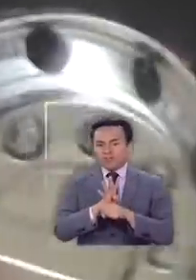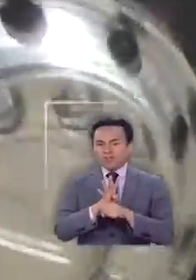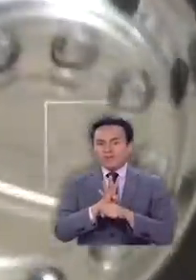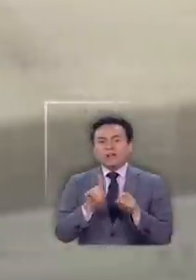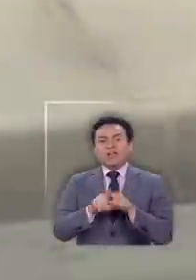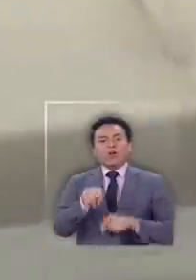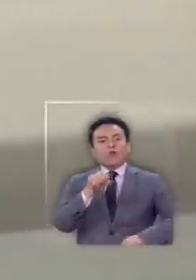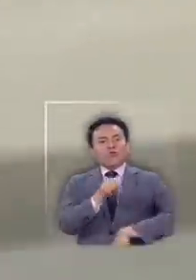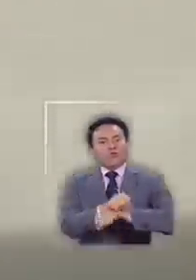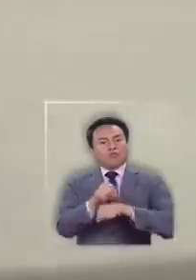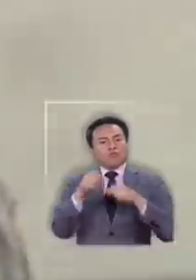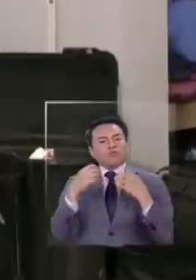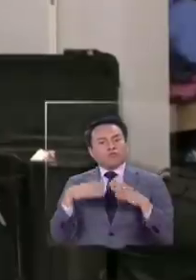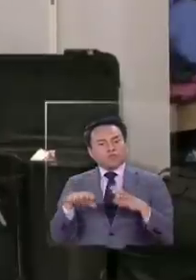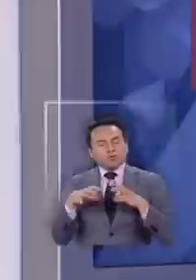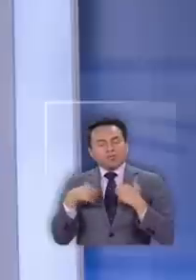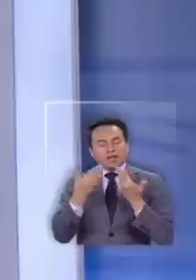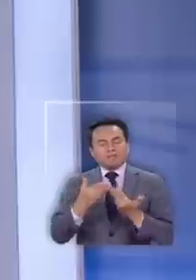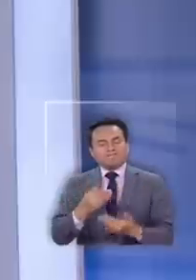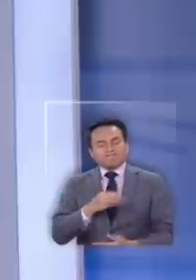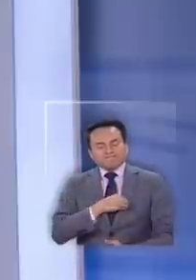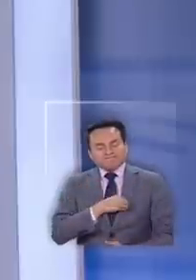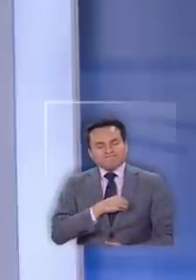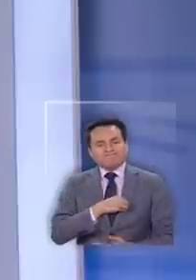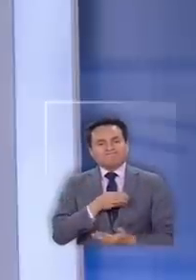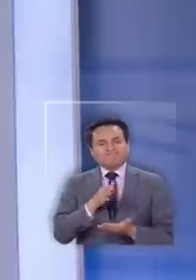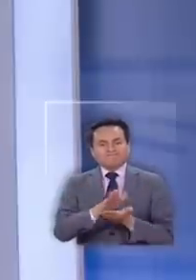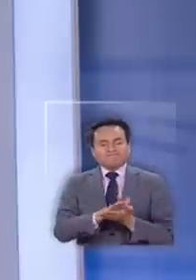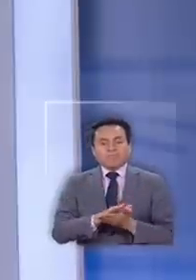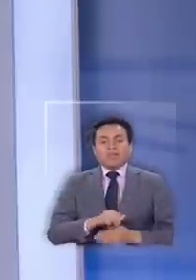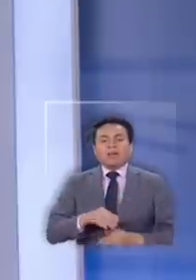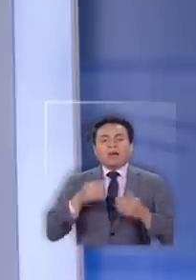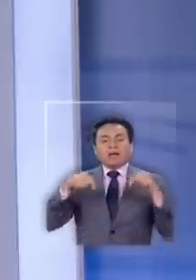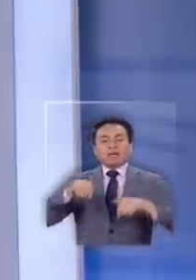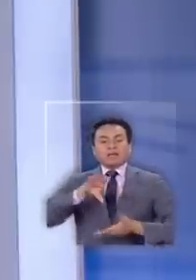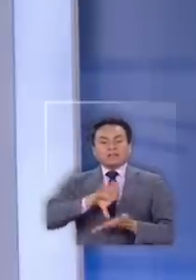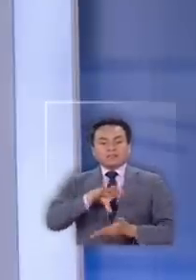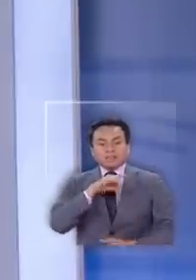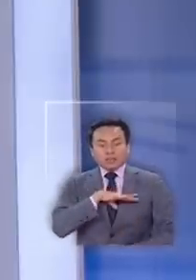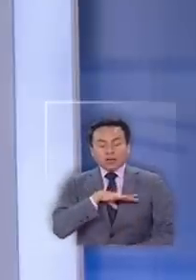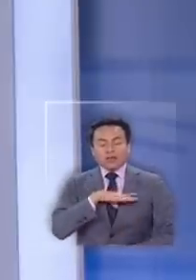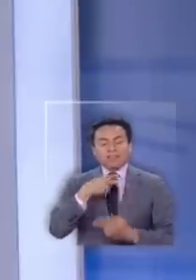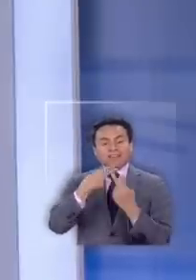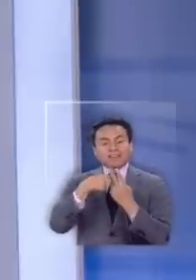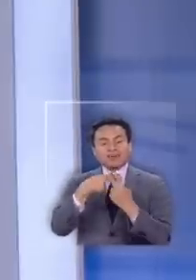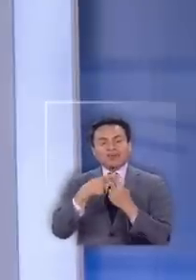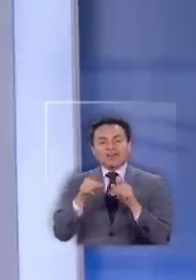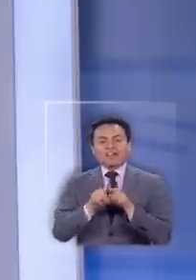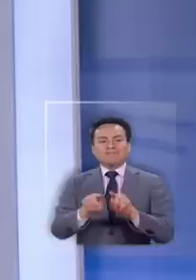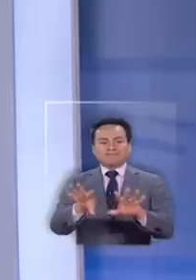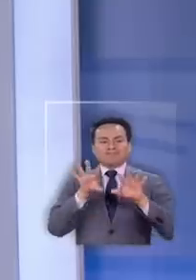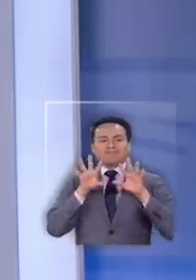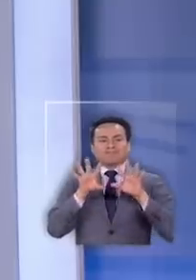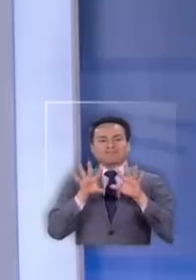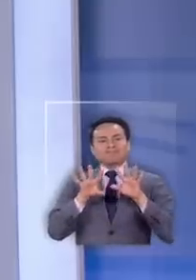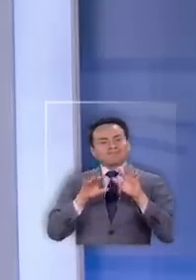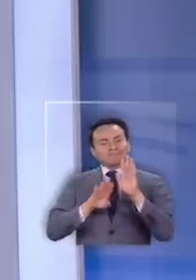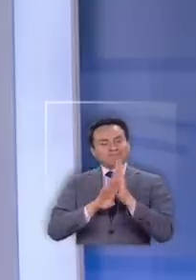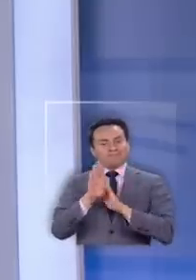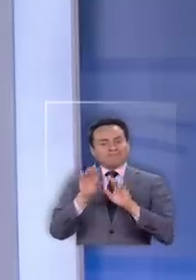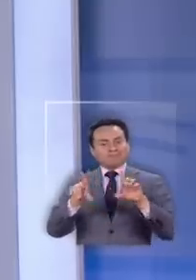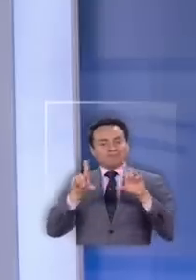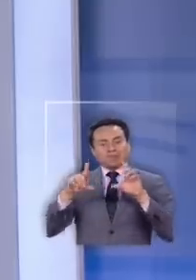El fútbol le entrega sus condolencias. Mientras tanto, en nuestro país, la Teletón, que estuvo espectacular y con gran éxito,